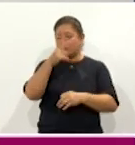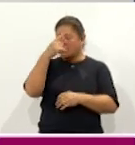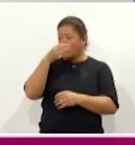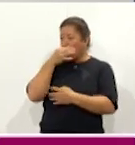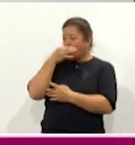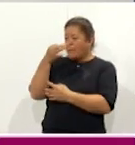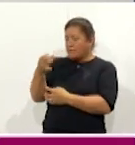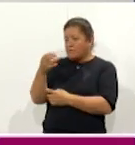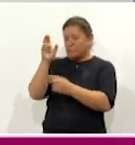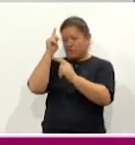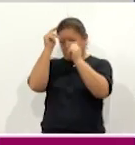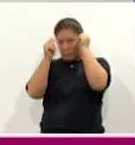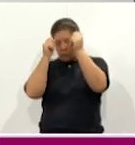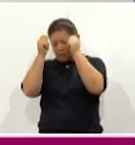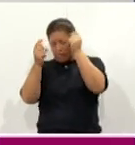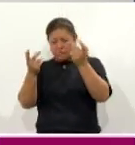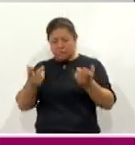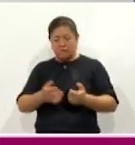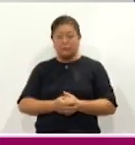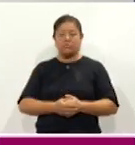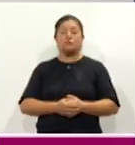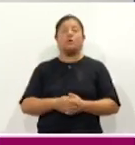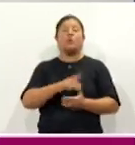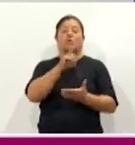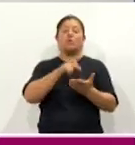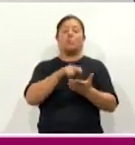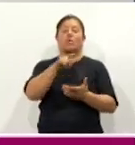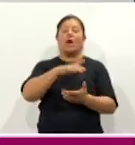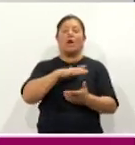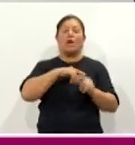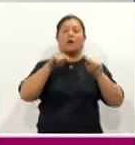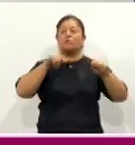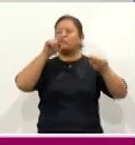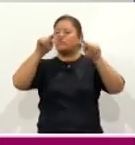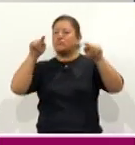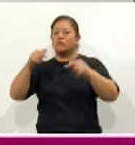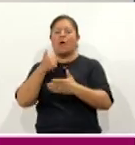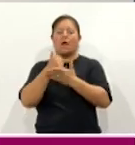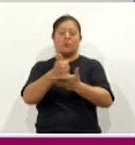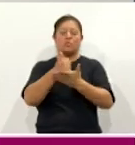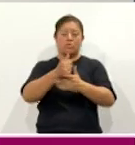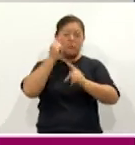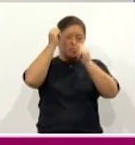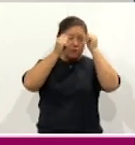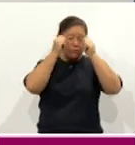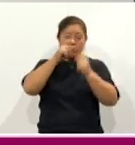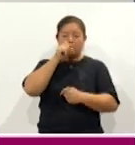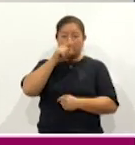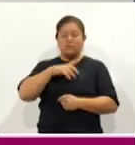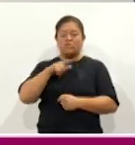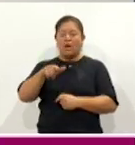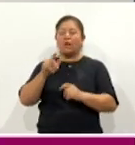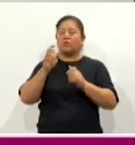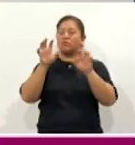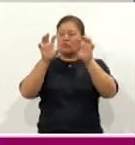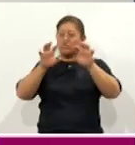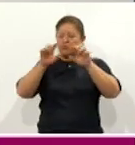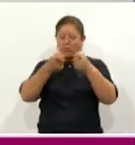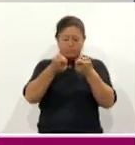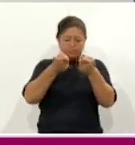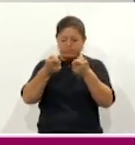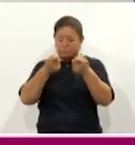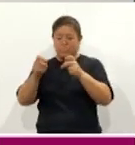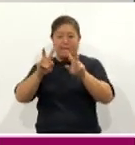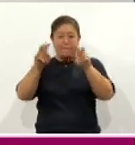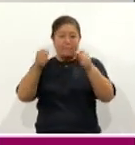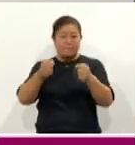para instalación de oficinas, ubicación de puntos estratégicos de asistencia turística y espacios de monitoreo coordinado con instancias en materia